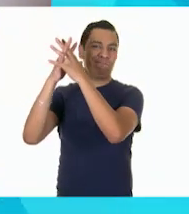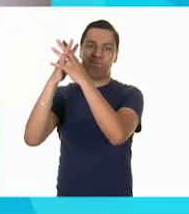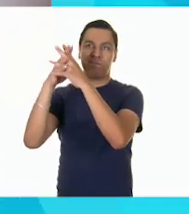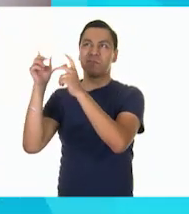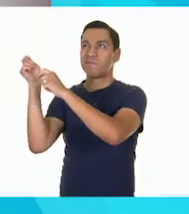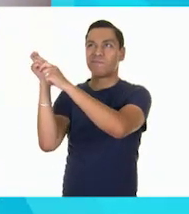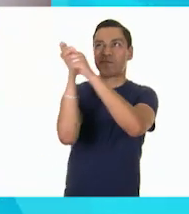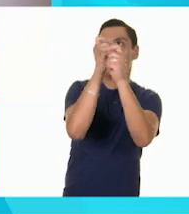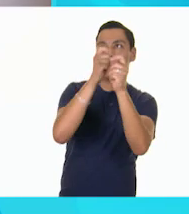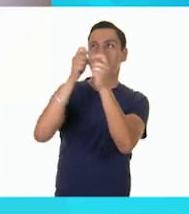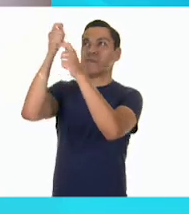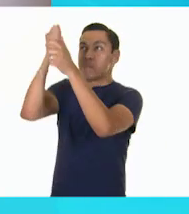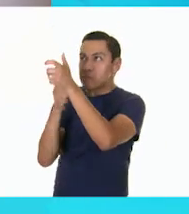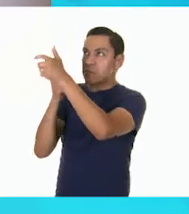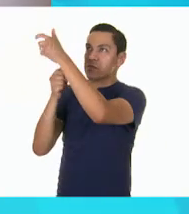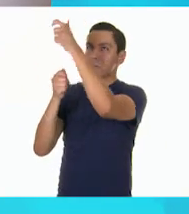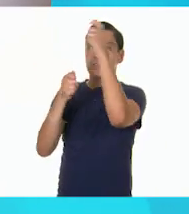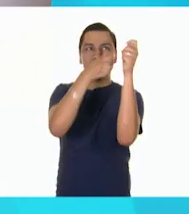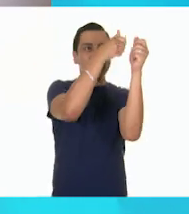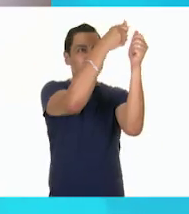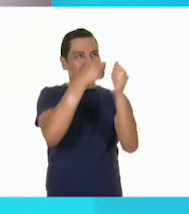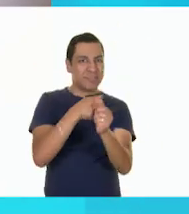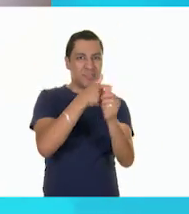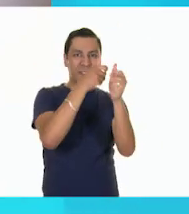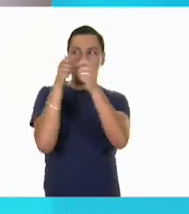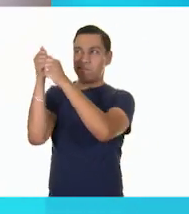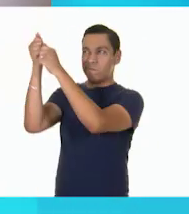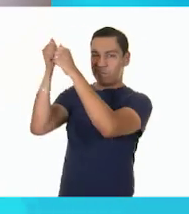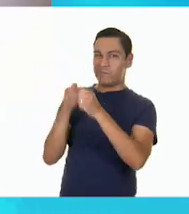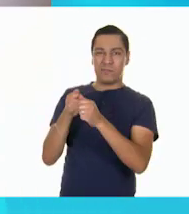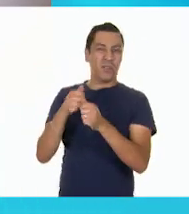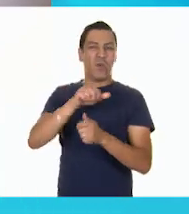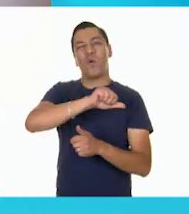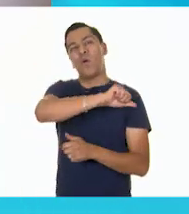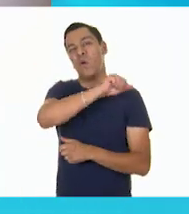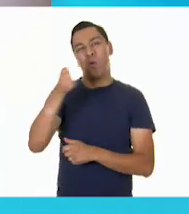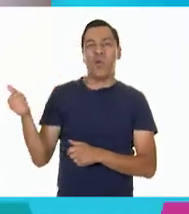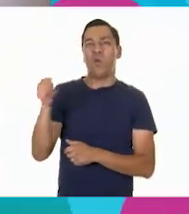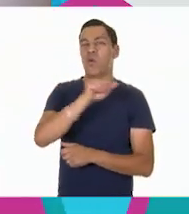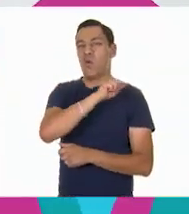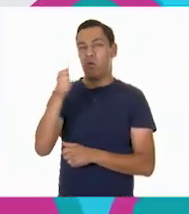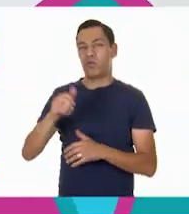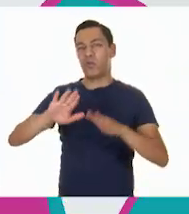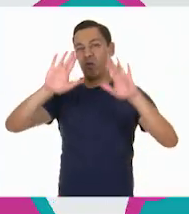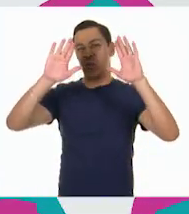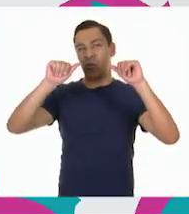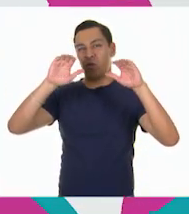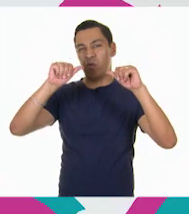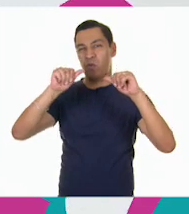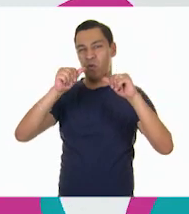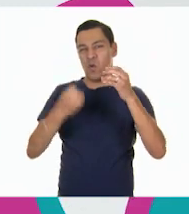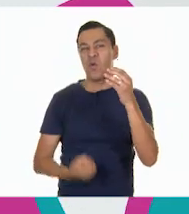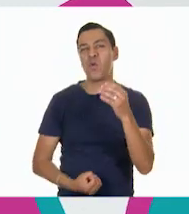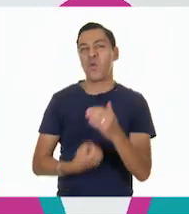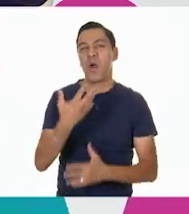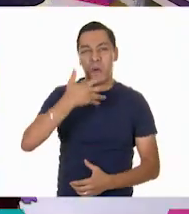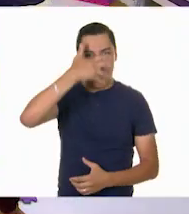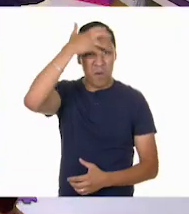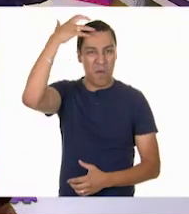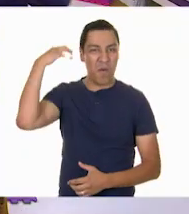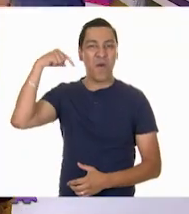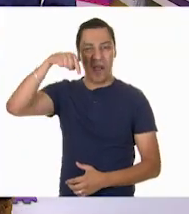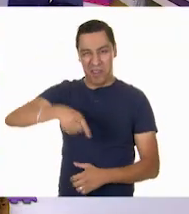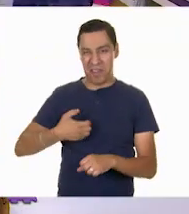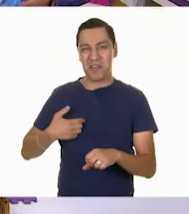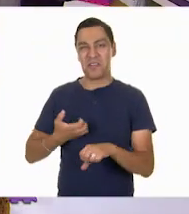otro lugar para volarlo. Gracias por escucharme. Les mando un saludo desde García, Nuevo León. ¡Claro!